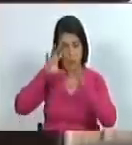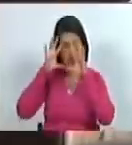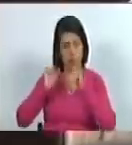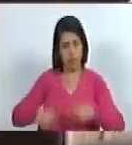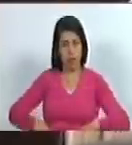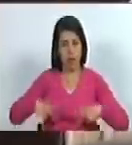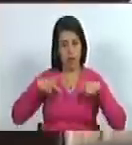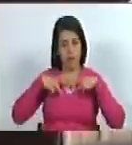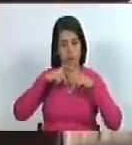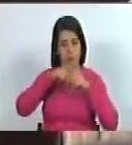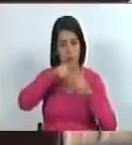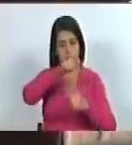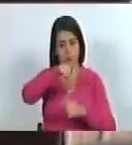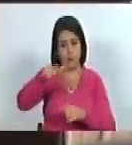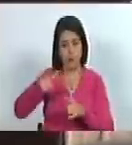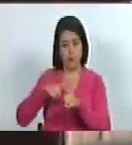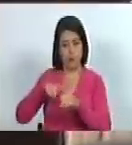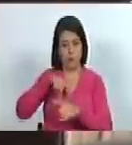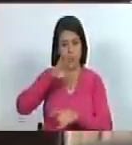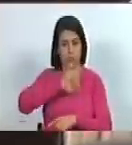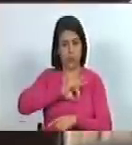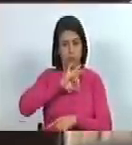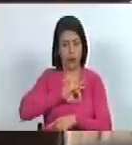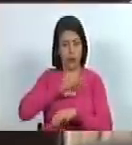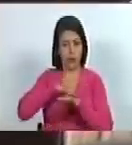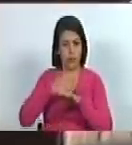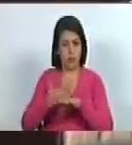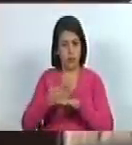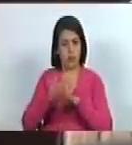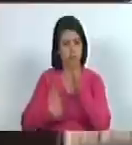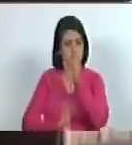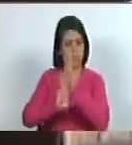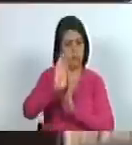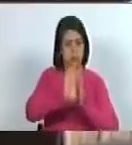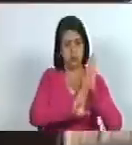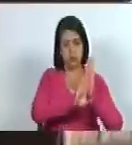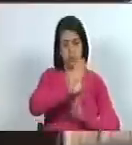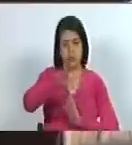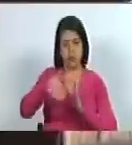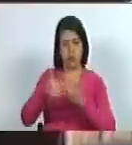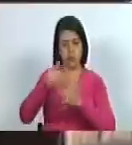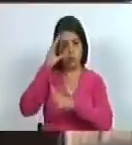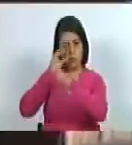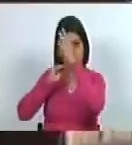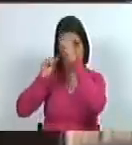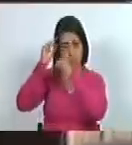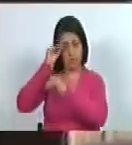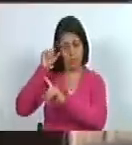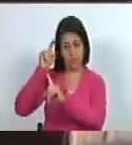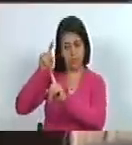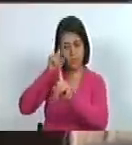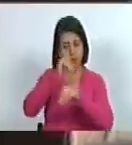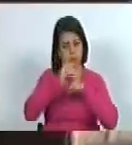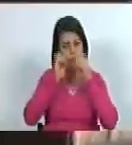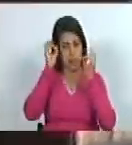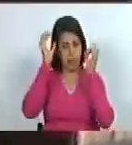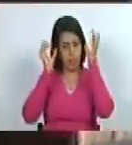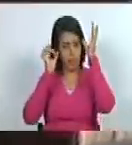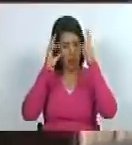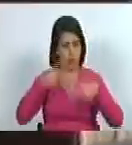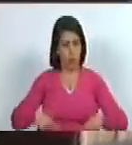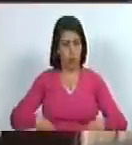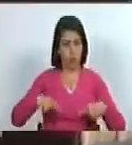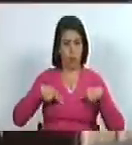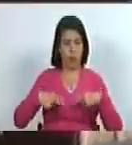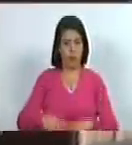la vida de las personas y de la sociedad en que se desarrollan generando el conocimiento y la creatividad humana